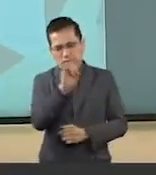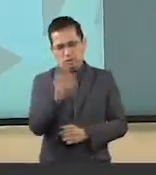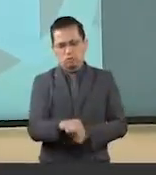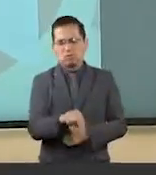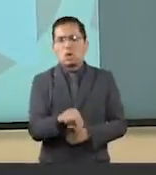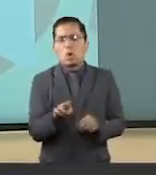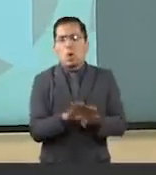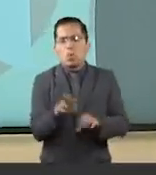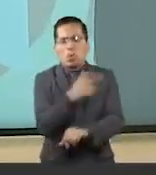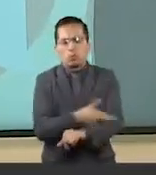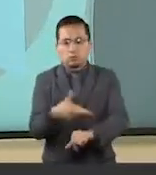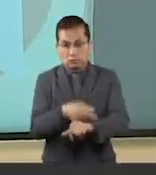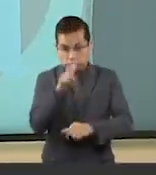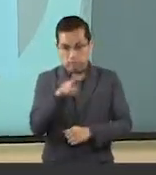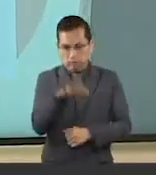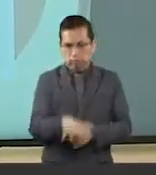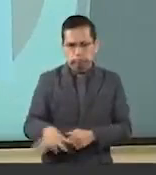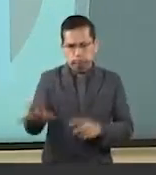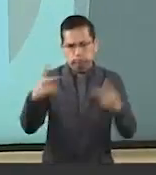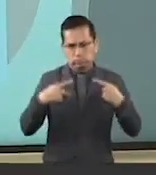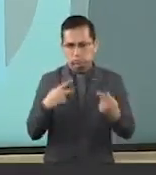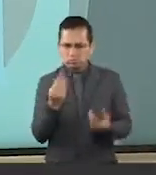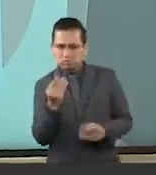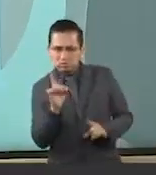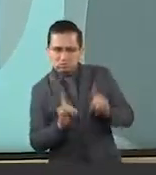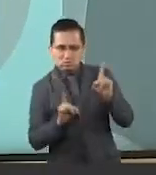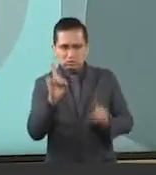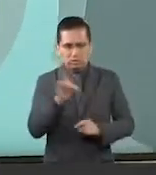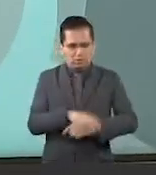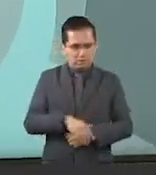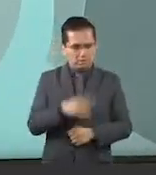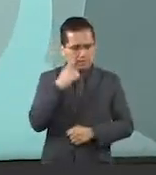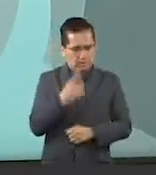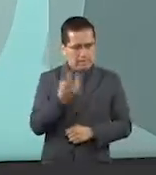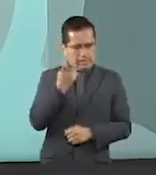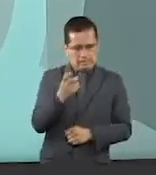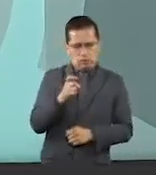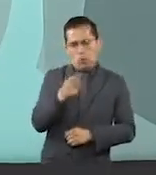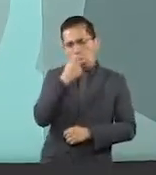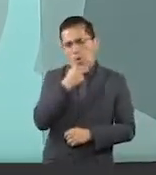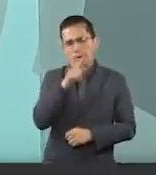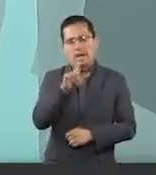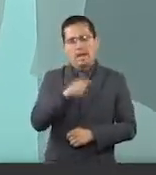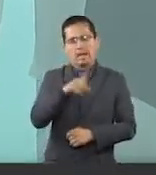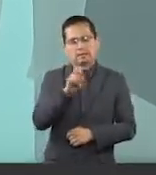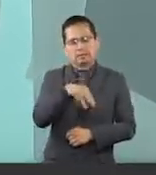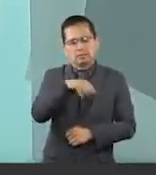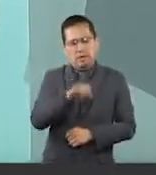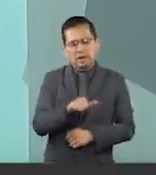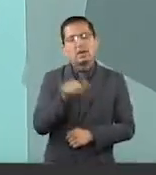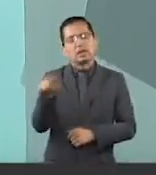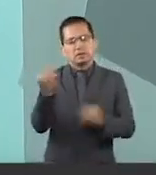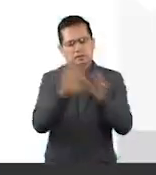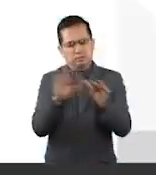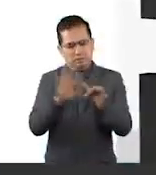expectación en la sociedad en general. Bueno, de esto justamente nos habla Laxman Sumano en Diario de Debates.